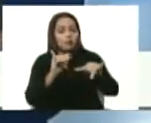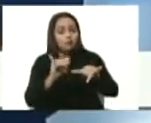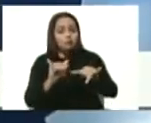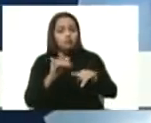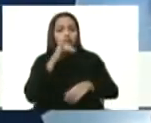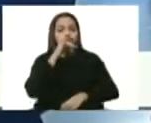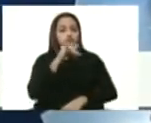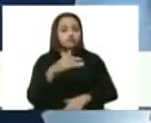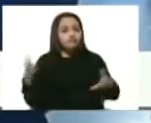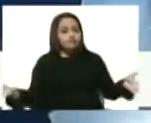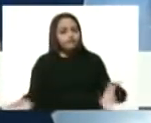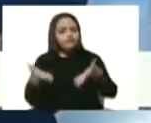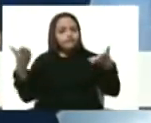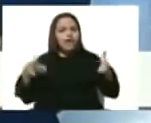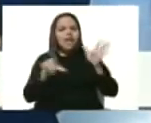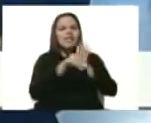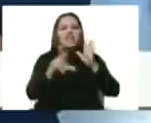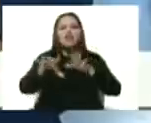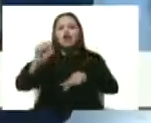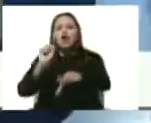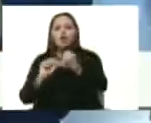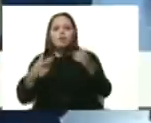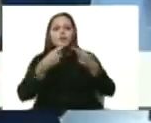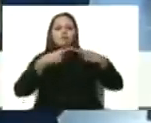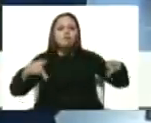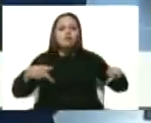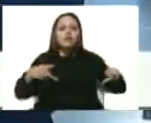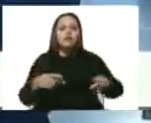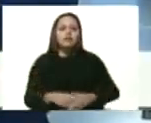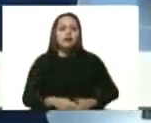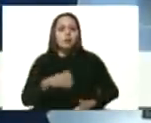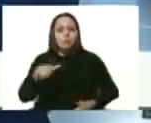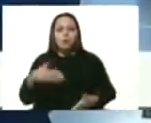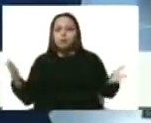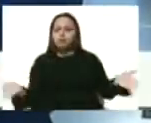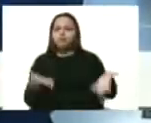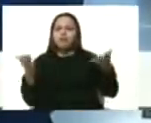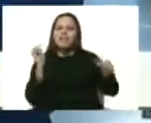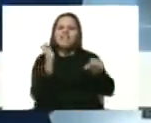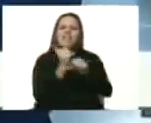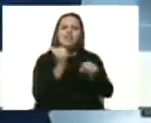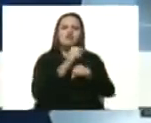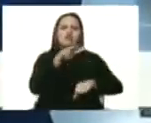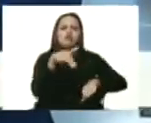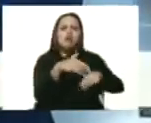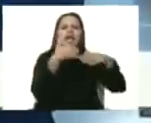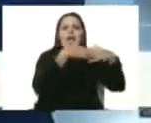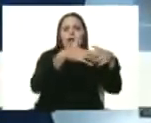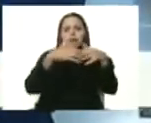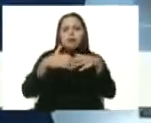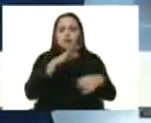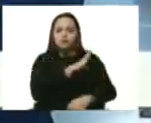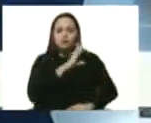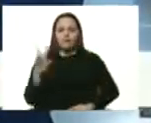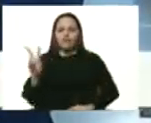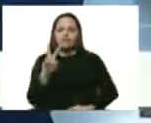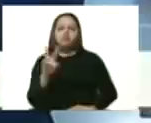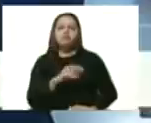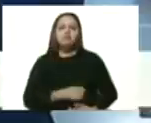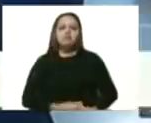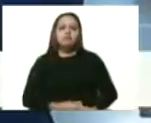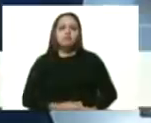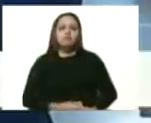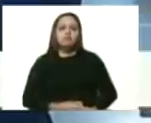será impulsada la Ley de Compras Públicas para incentivar la producción nacional en el país. En todo caso, así